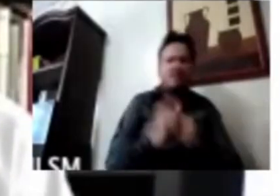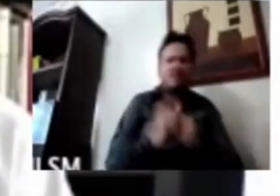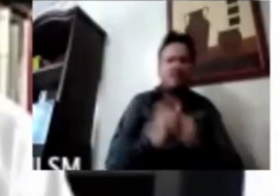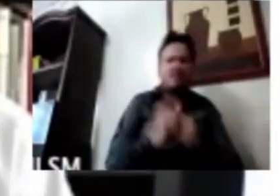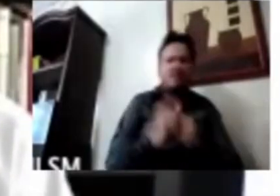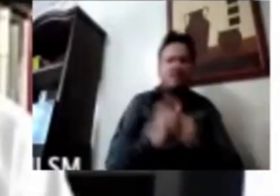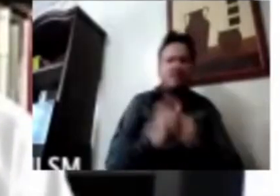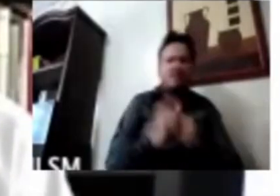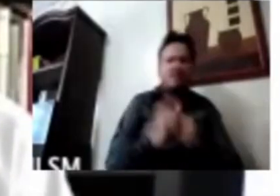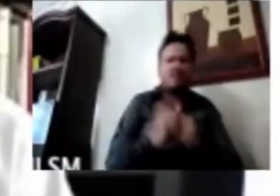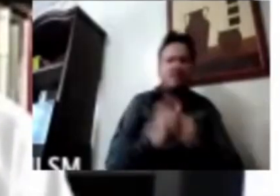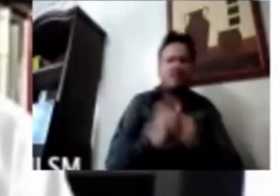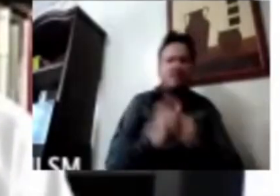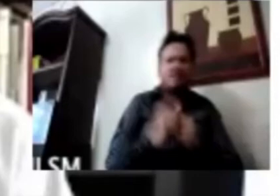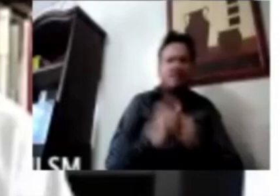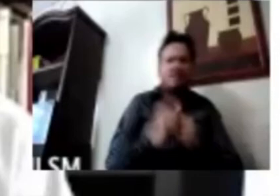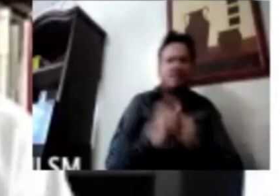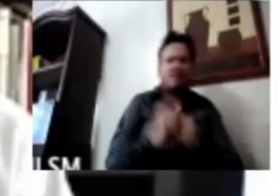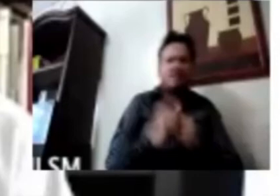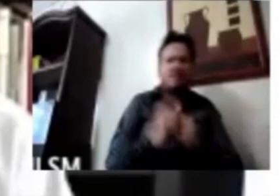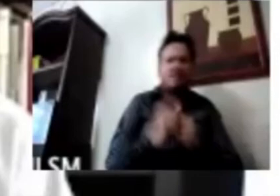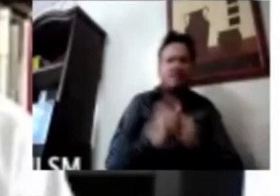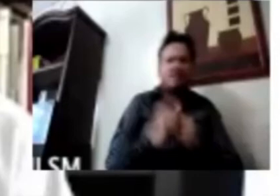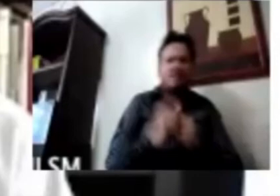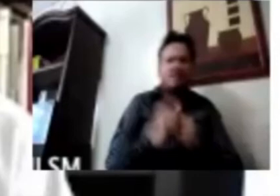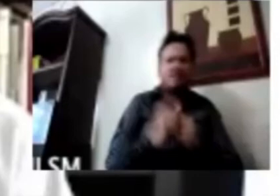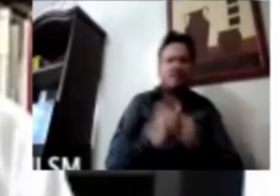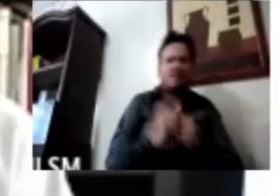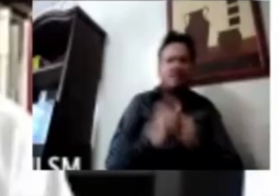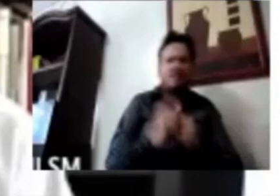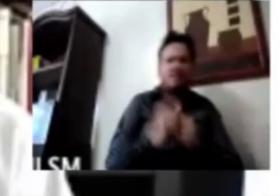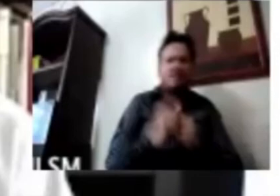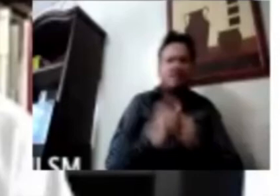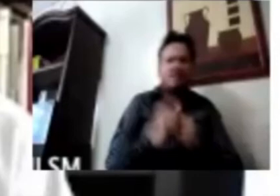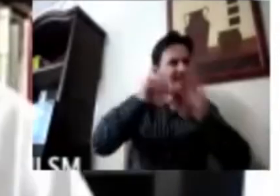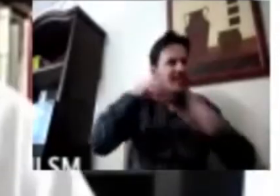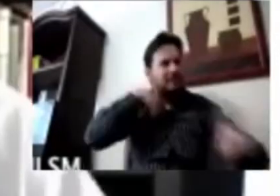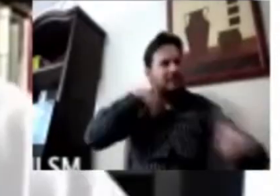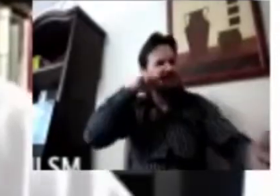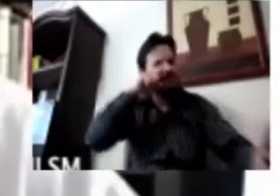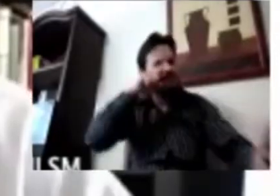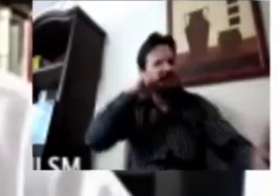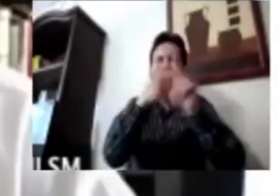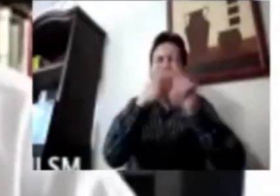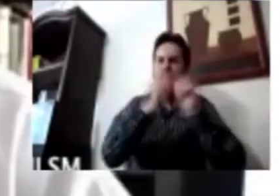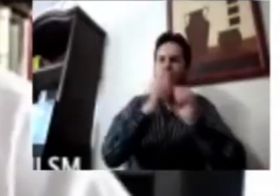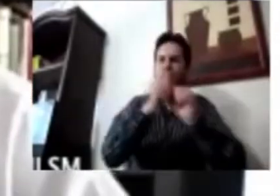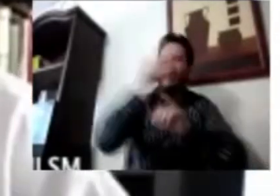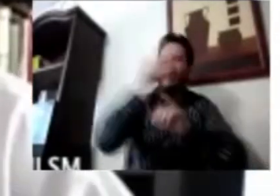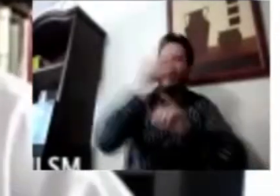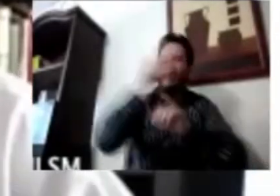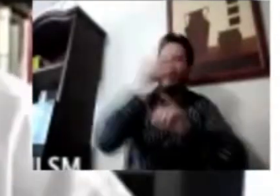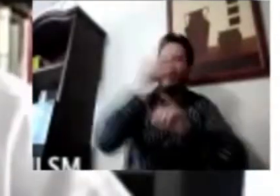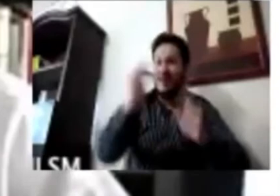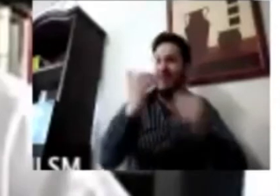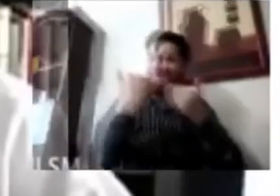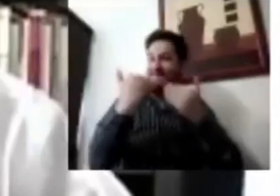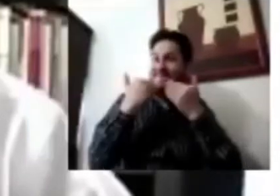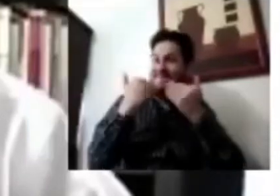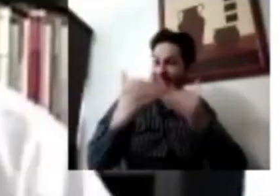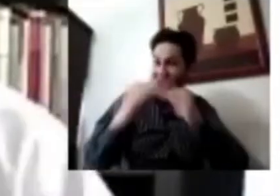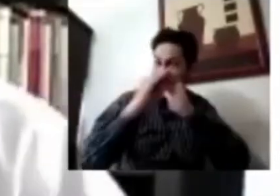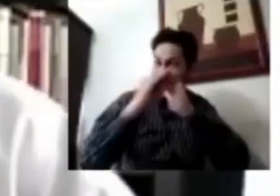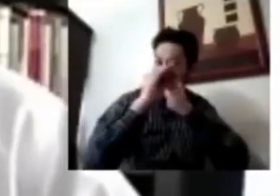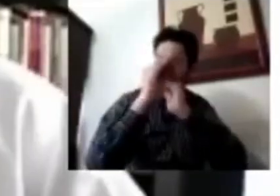del pesimismo ha sido muy importante. Sin embargo, y esto también es, creo, fundamental decirlo,